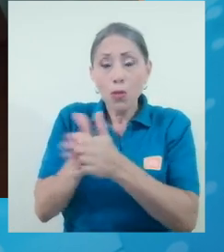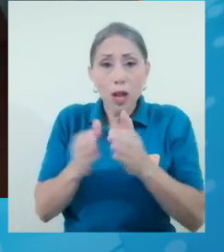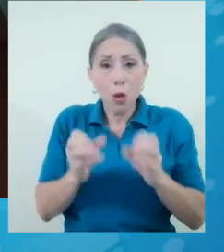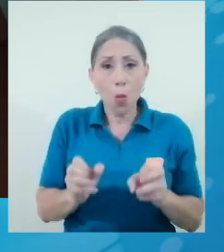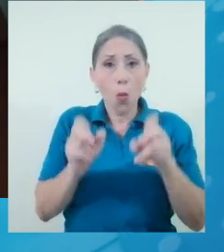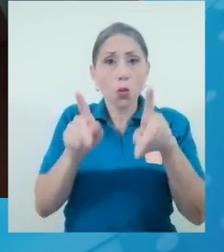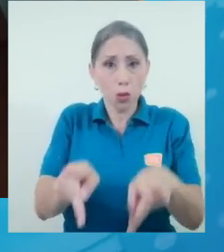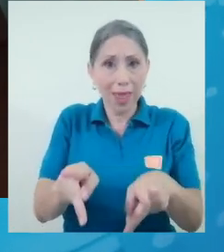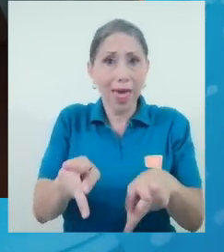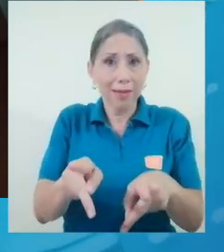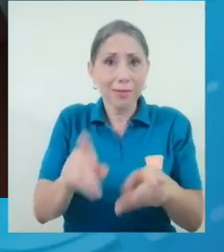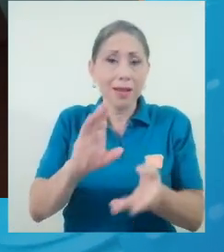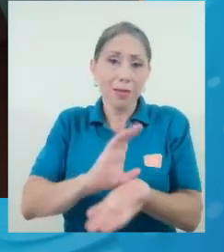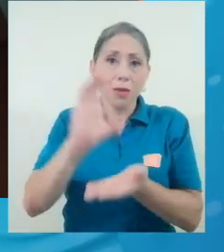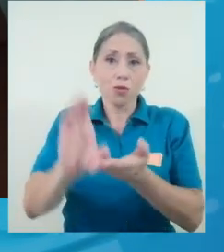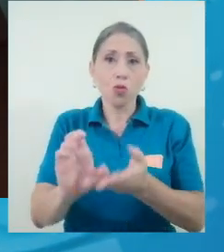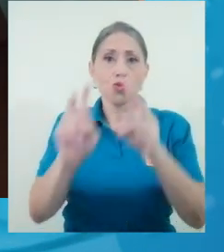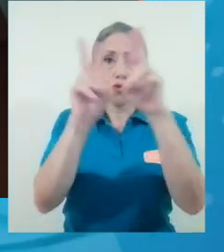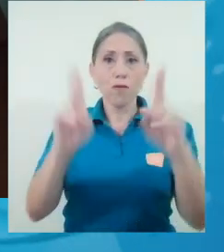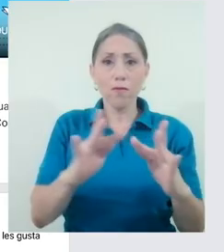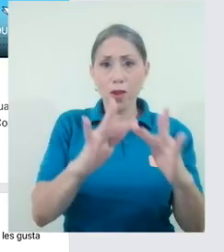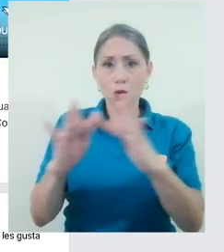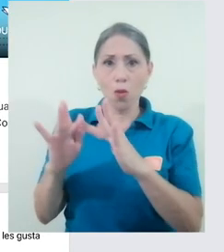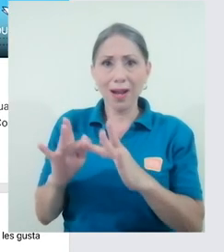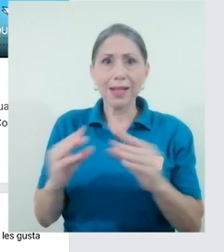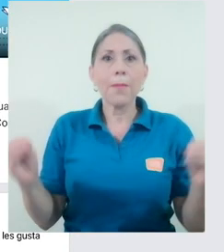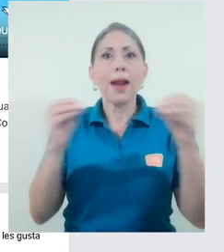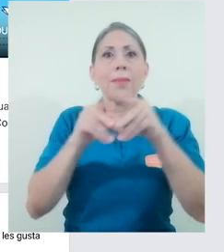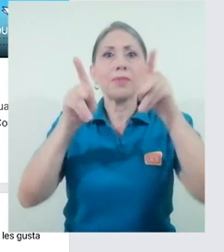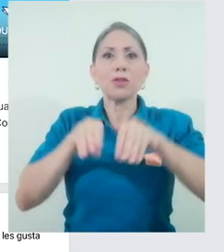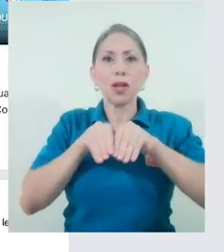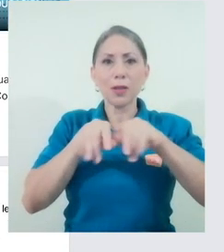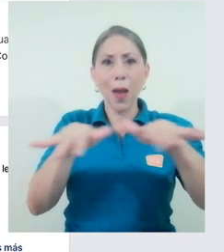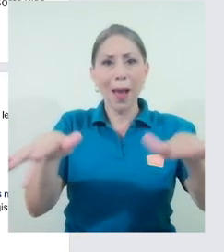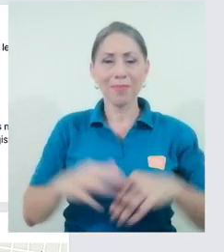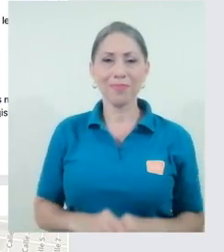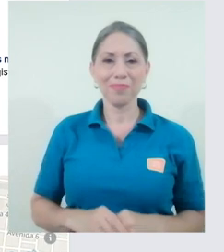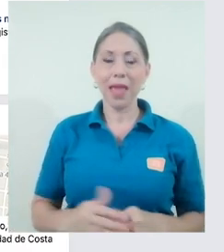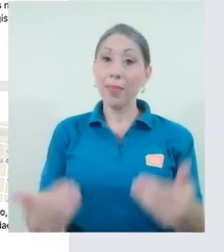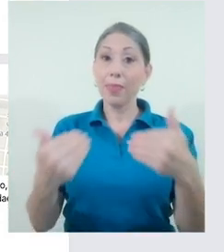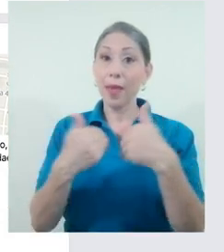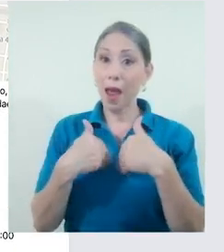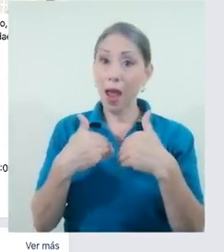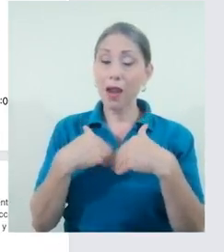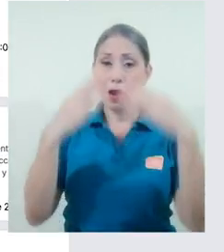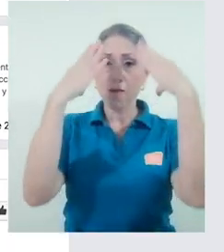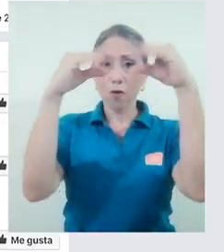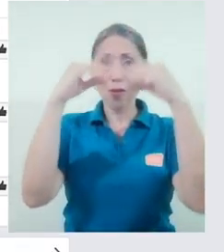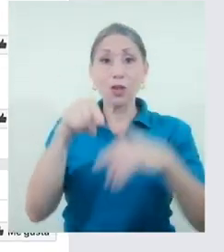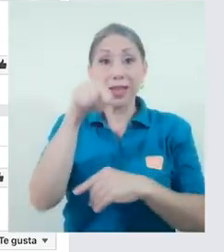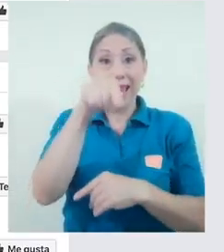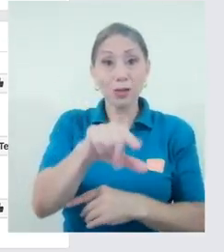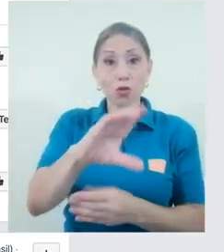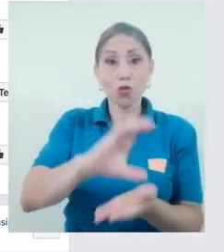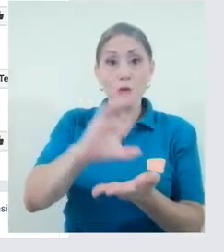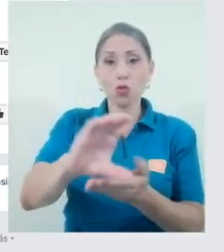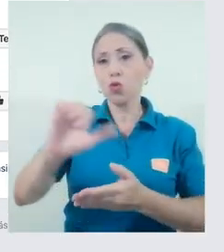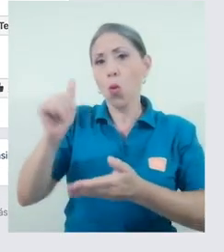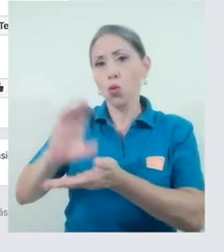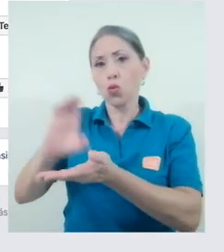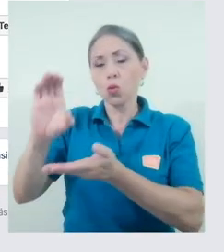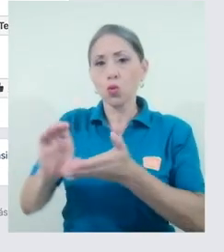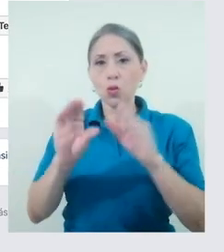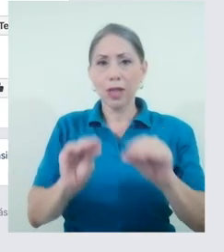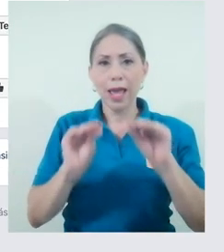oportunidades que nos dan los cursos virtuales para llegar a más personas. Para obtener información de estos y otros